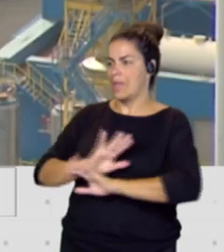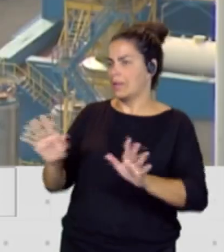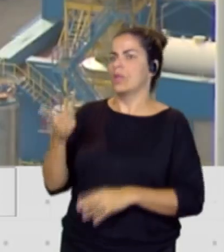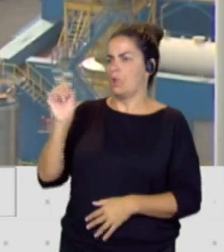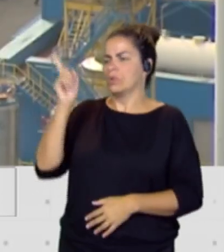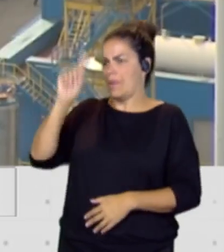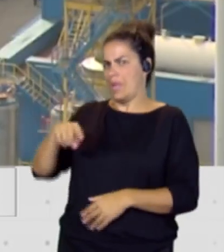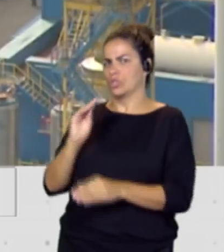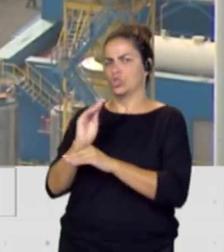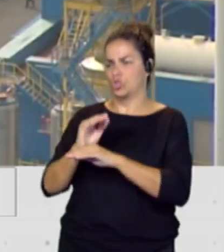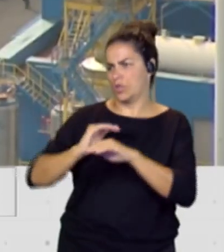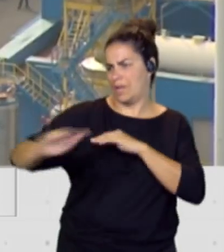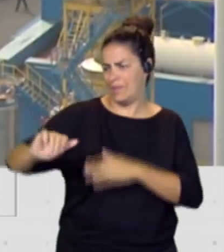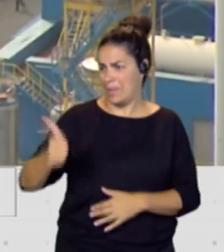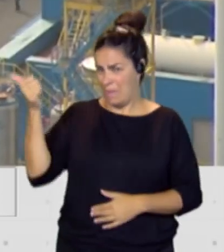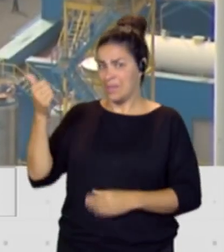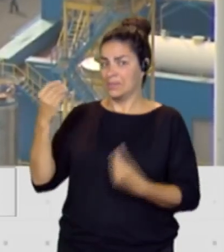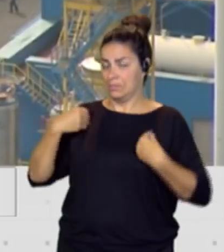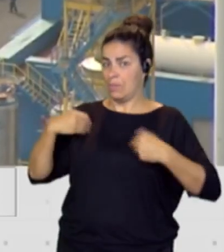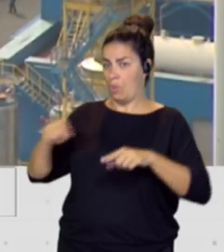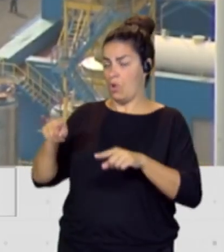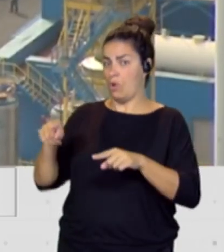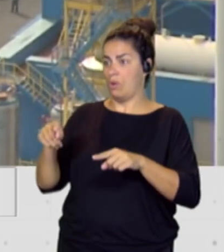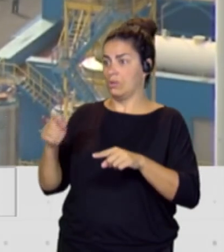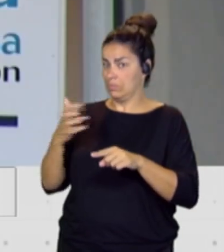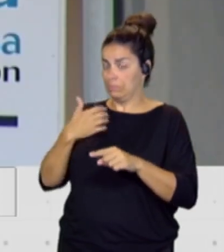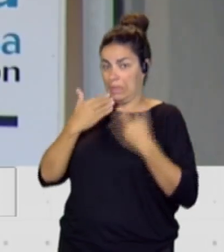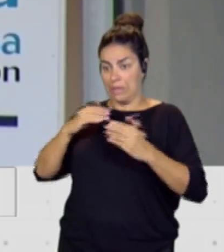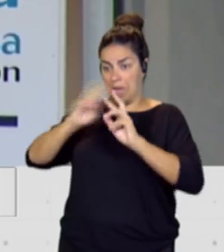sostenibles. ¿Se cumple esa premisa con la renovación?